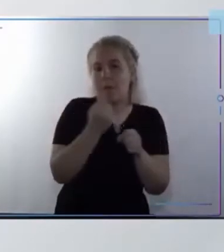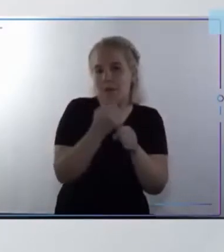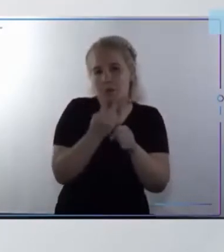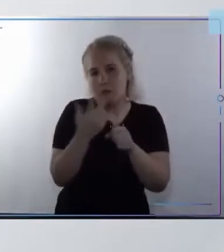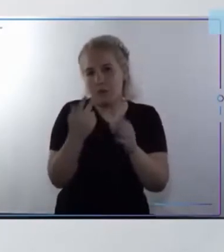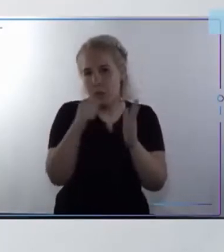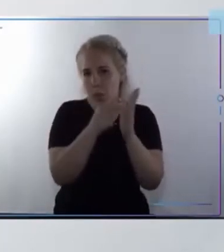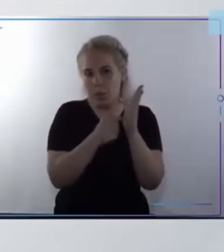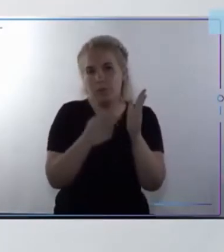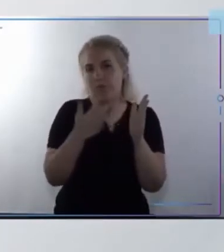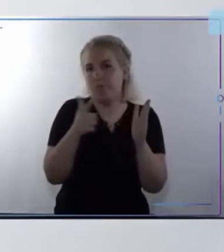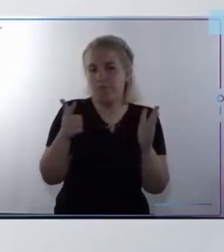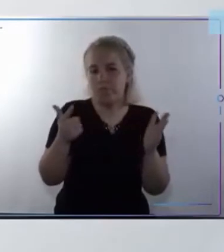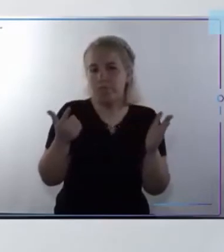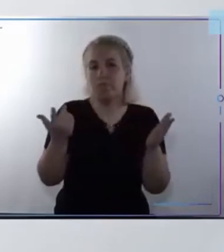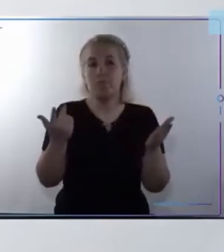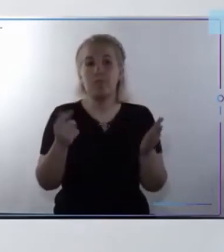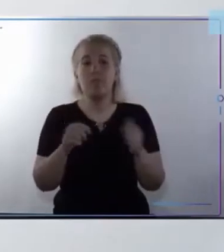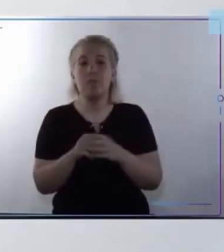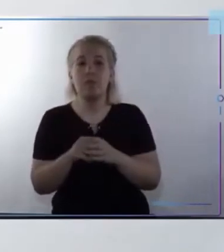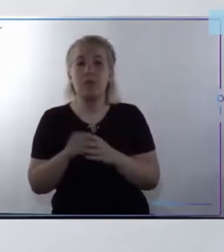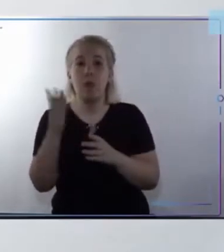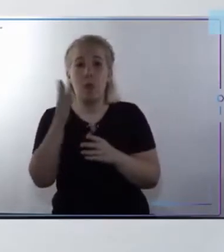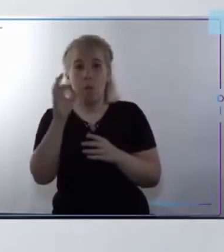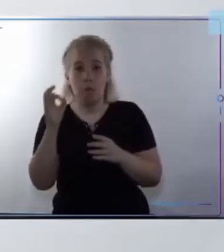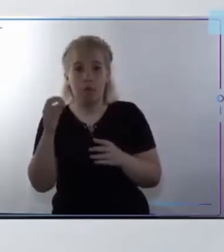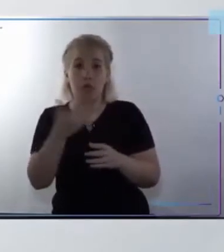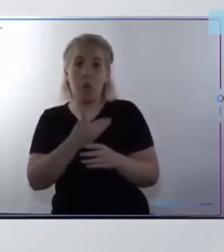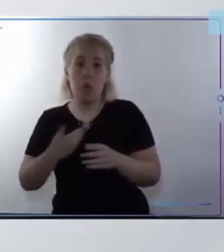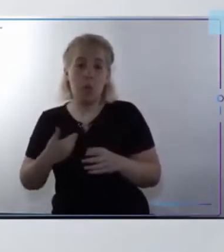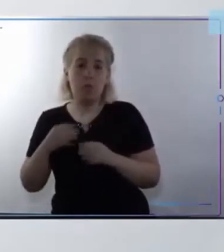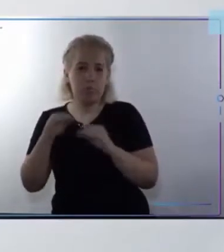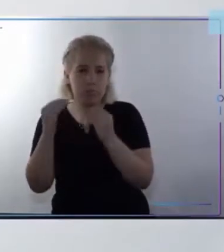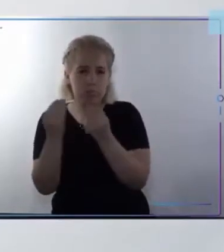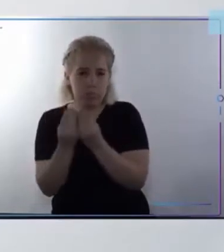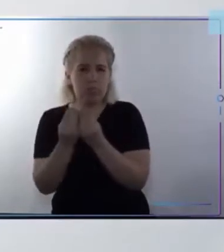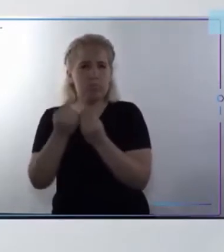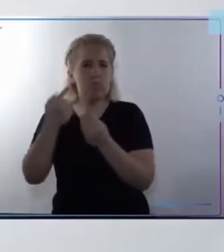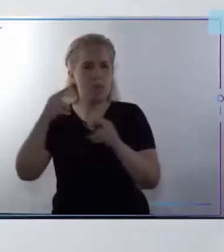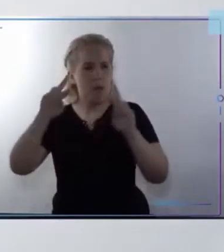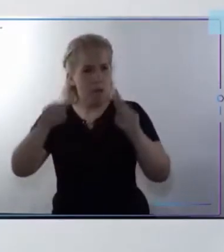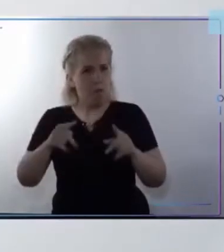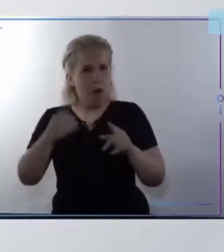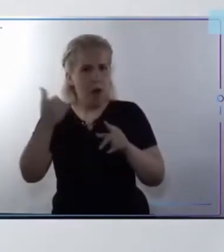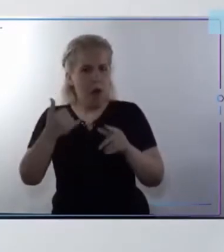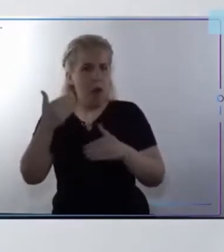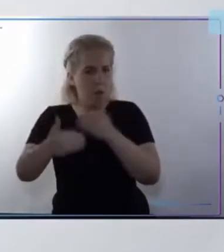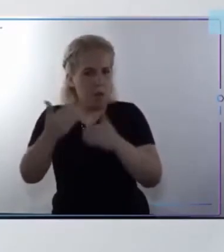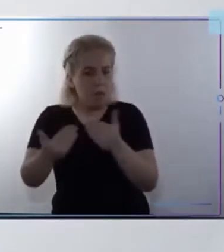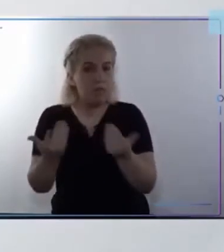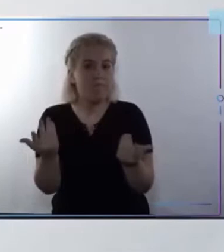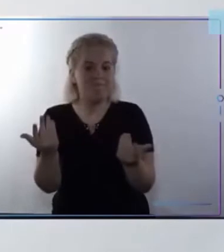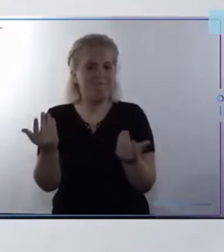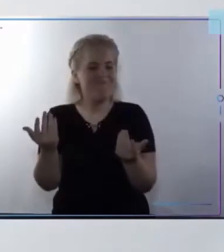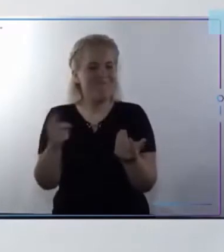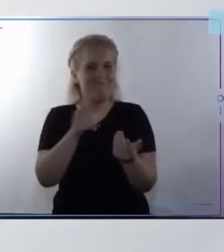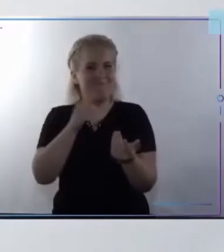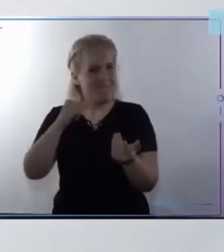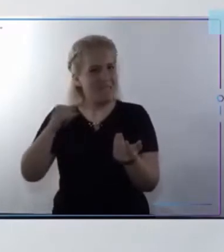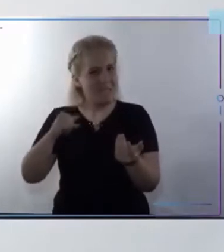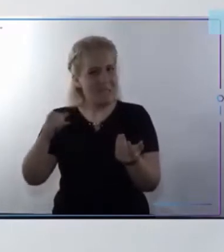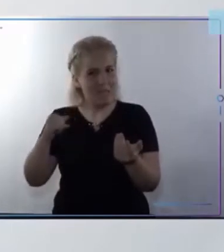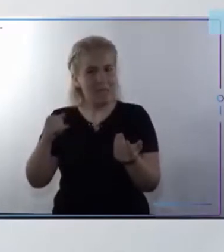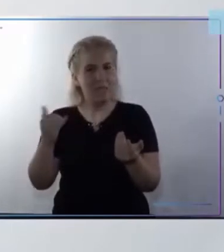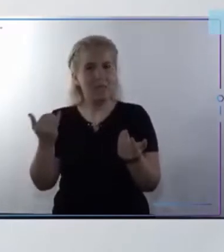Después, para el porcentaje de gobiernos locales que tienen planes de desarrollo, tenemos una tendencia negativa, tanto para